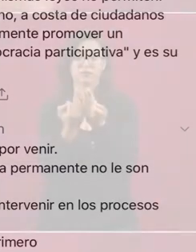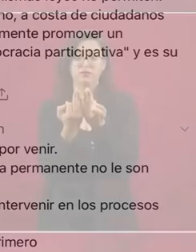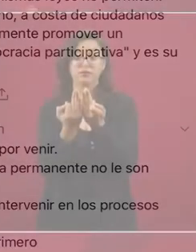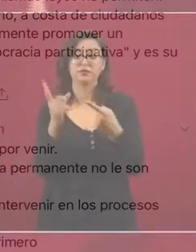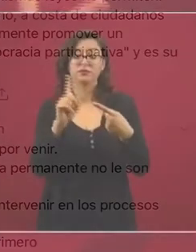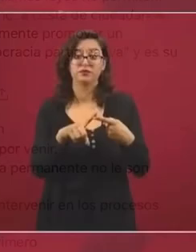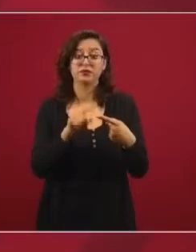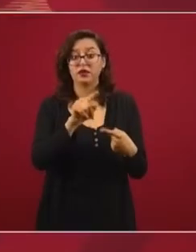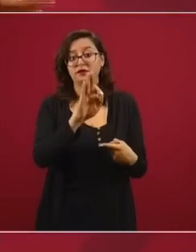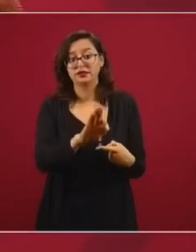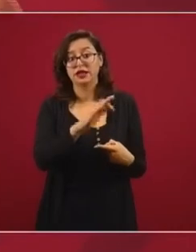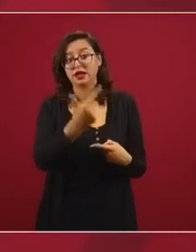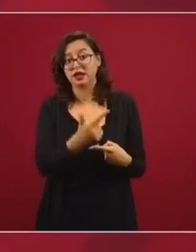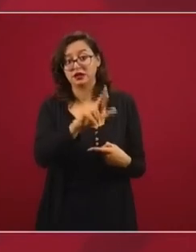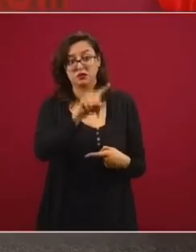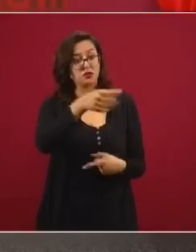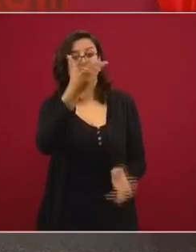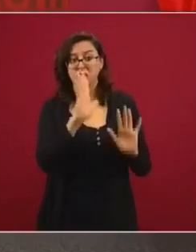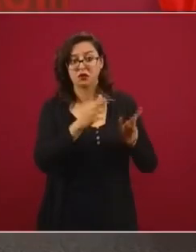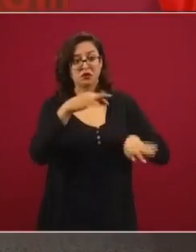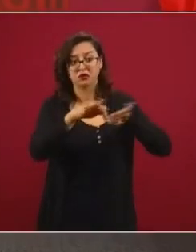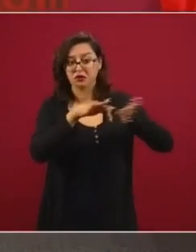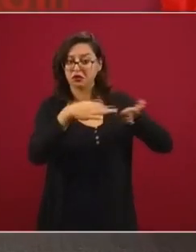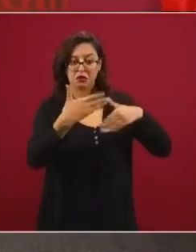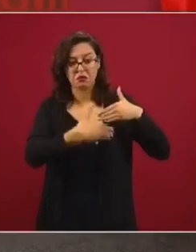La fiscalía hace su trabajo, los jueces hacen su trabajo.